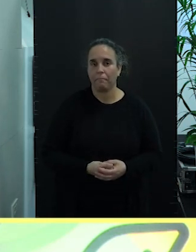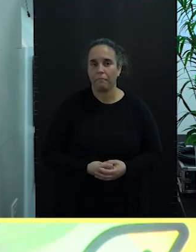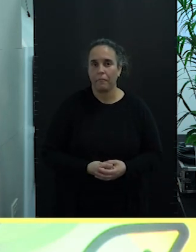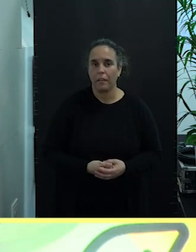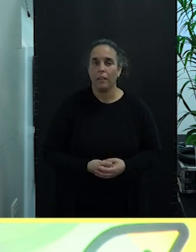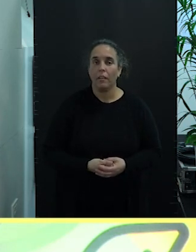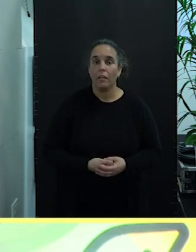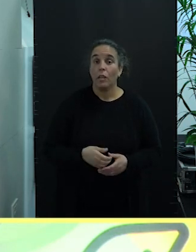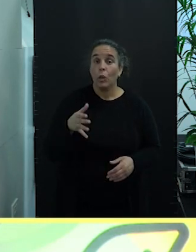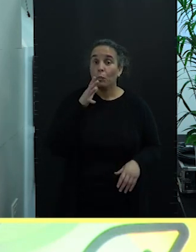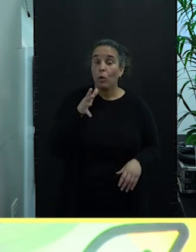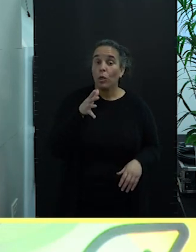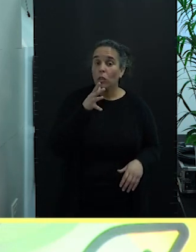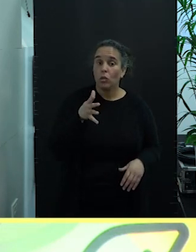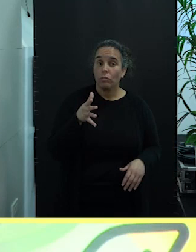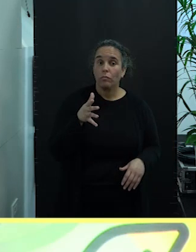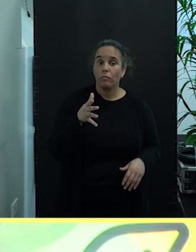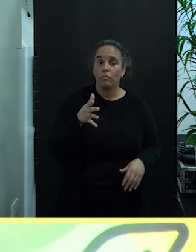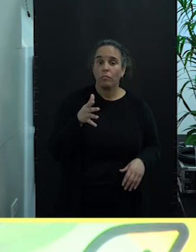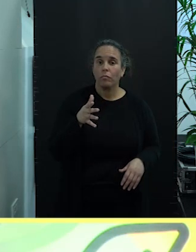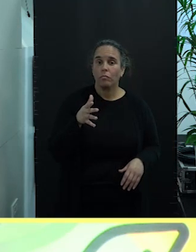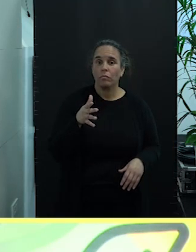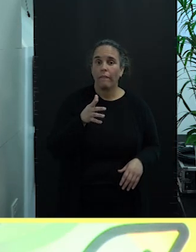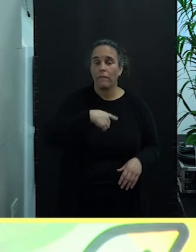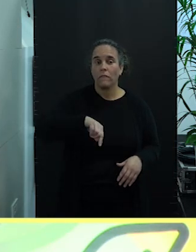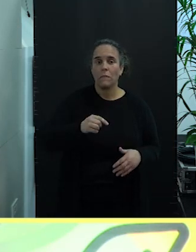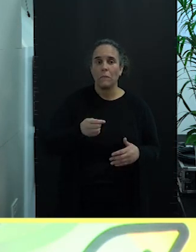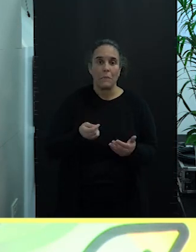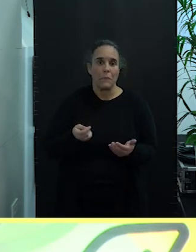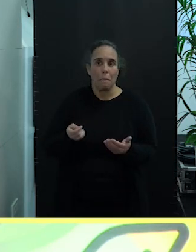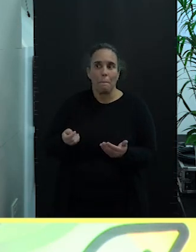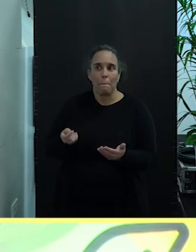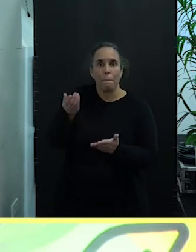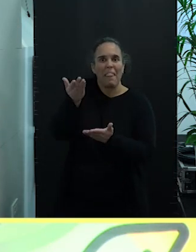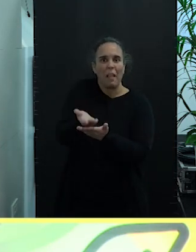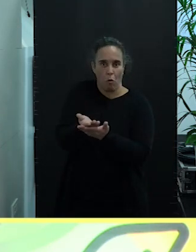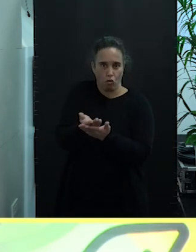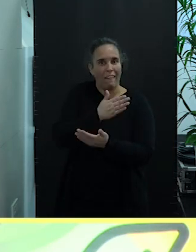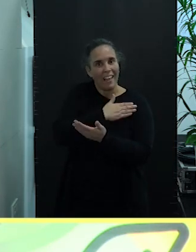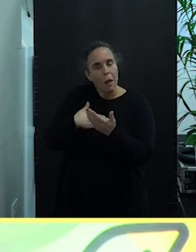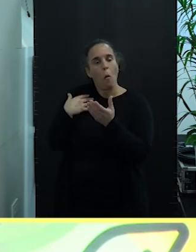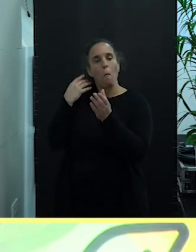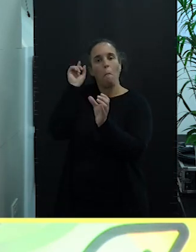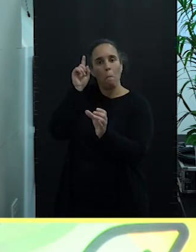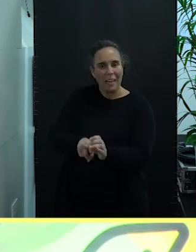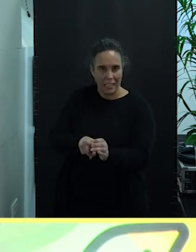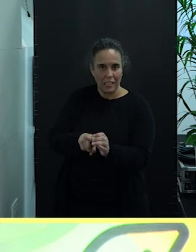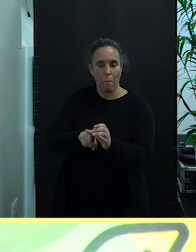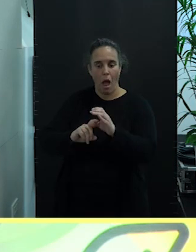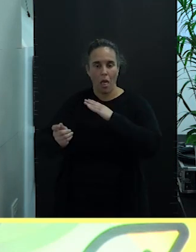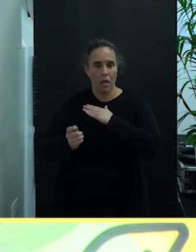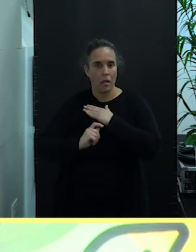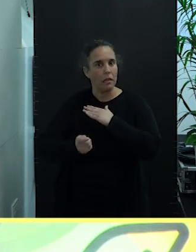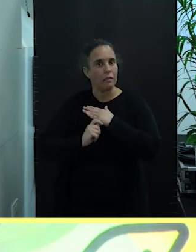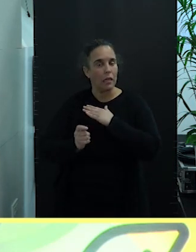Y por esto, nosotros pedimos participar en la Estrategia de